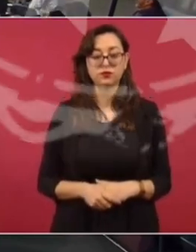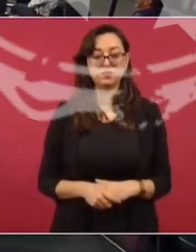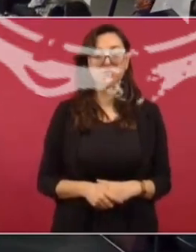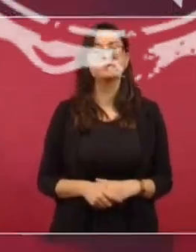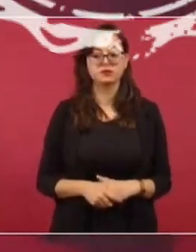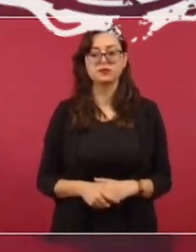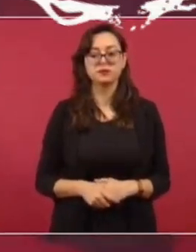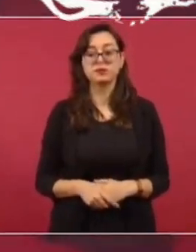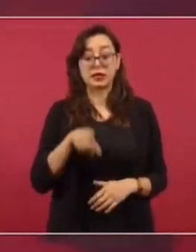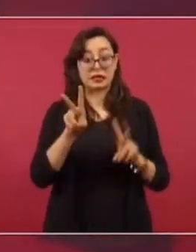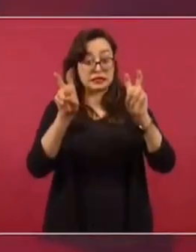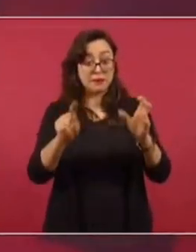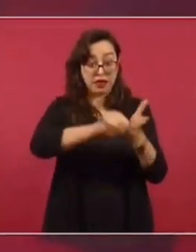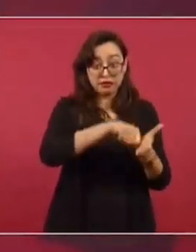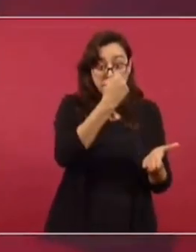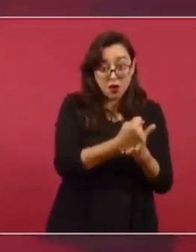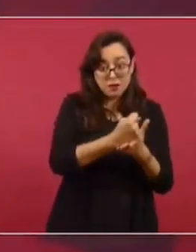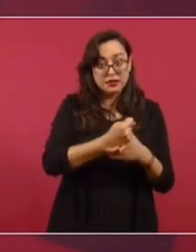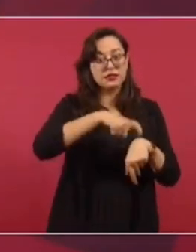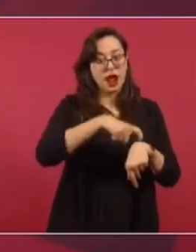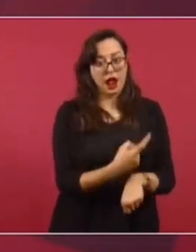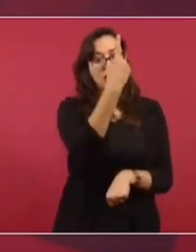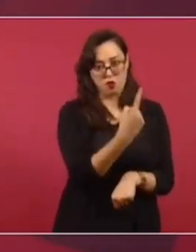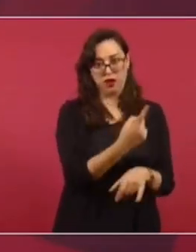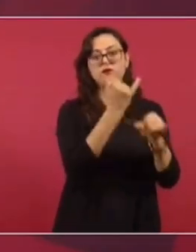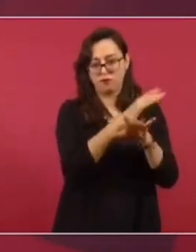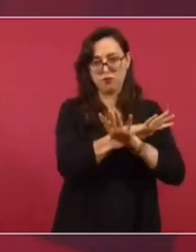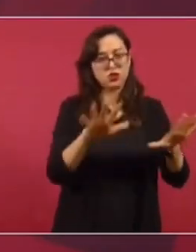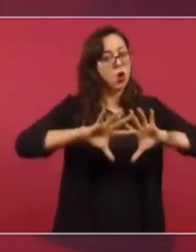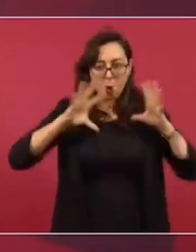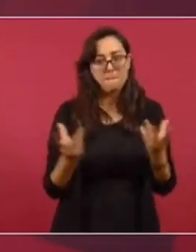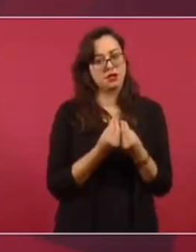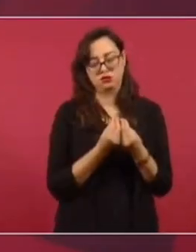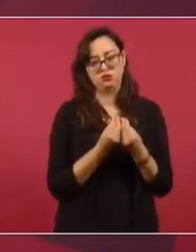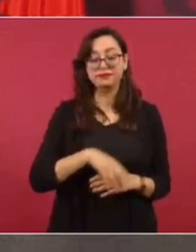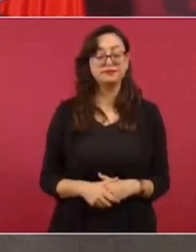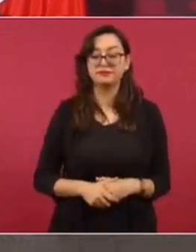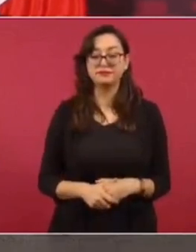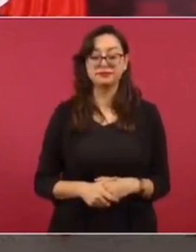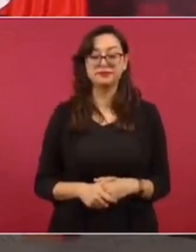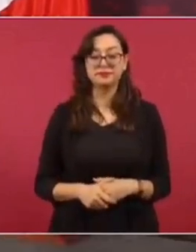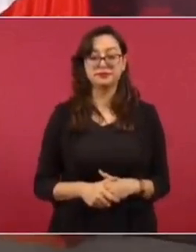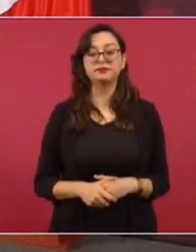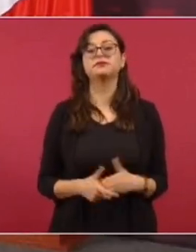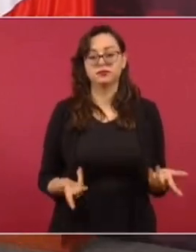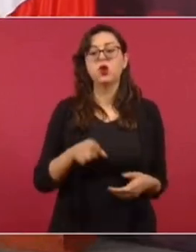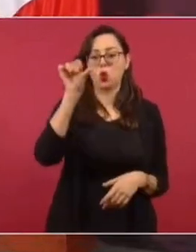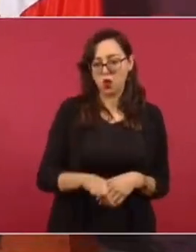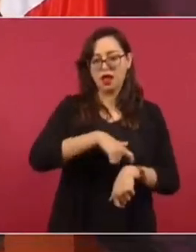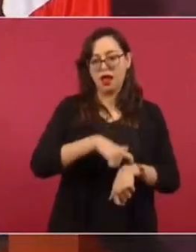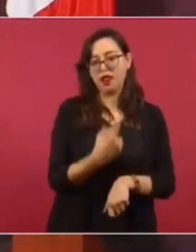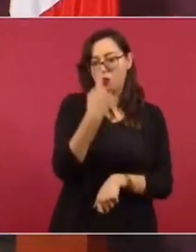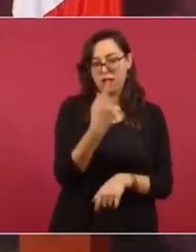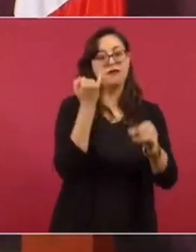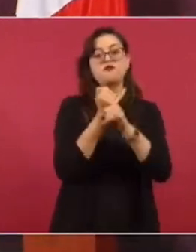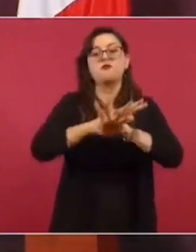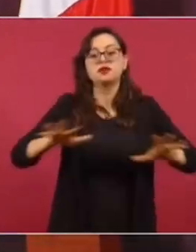A la una se da la información, es mejor que se tengan todos los datos, pero a la una toda la información.